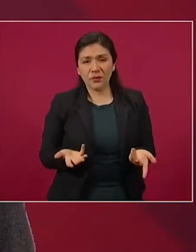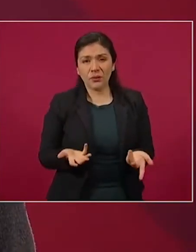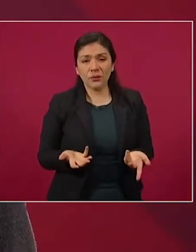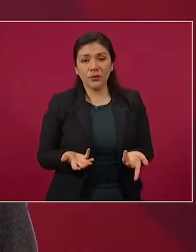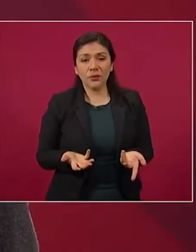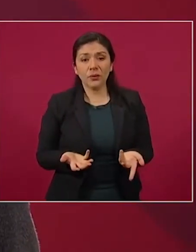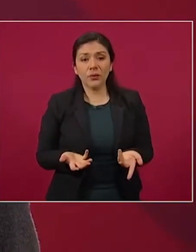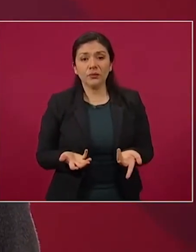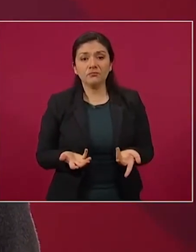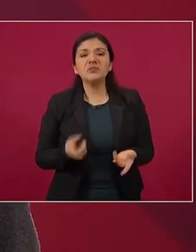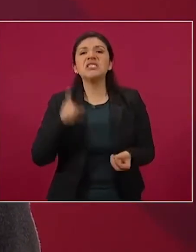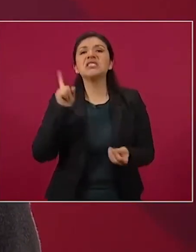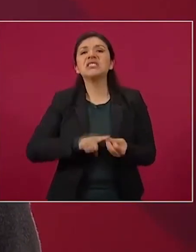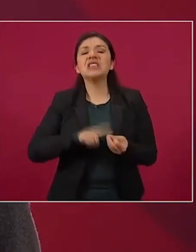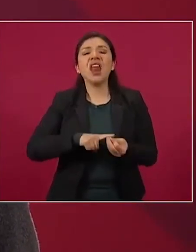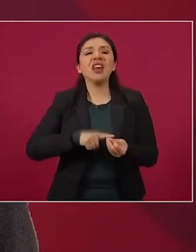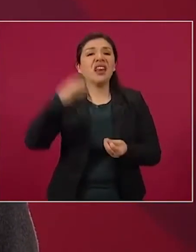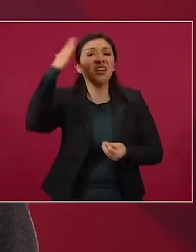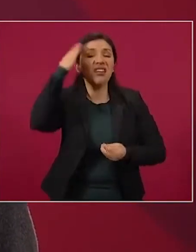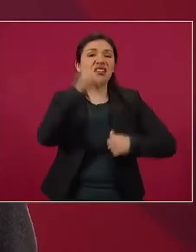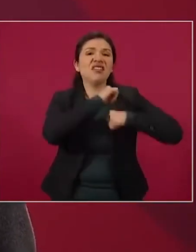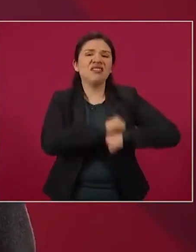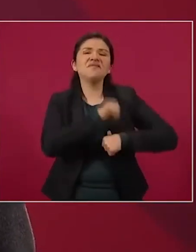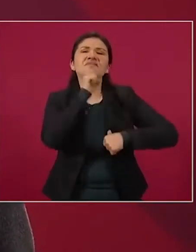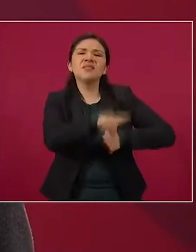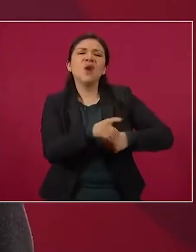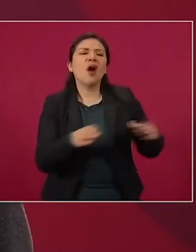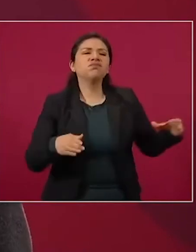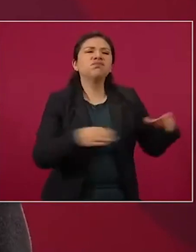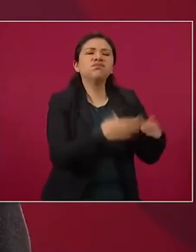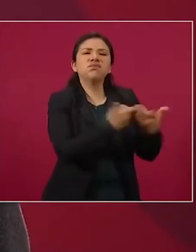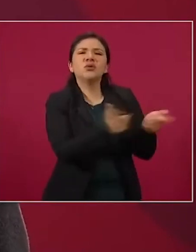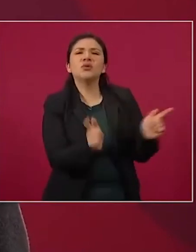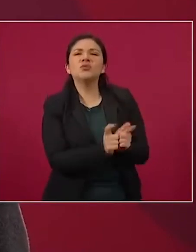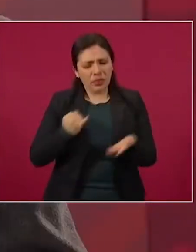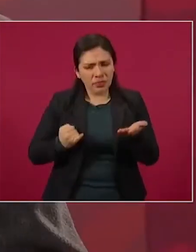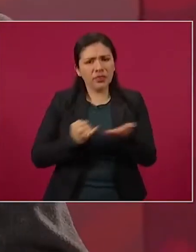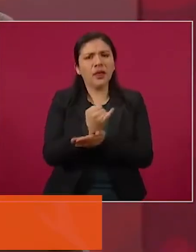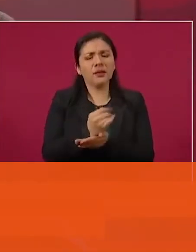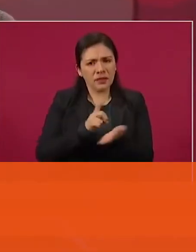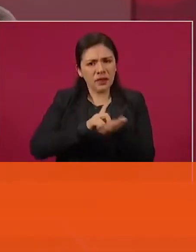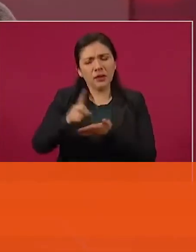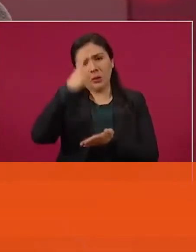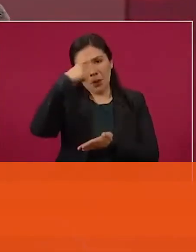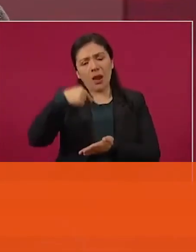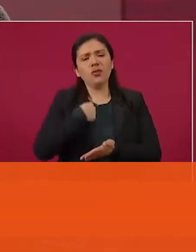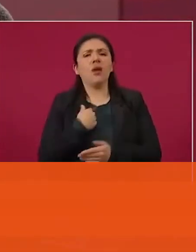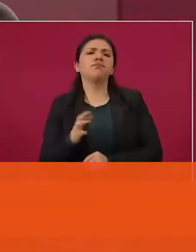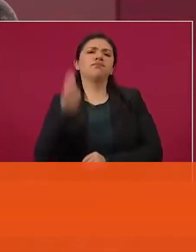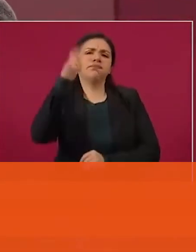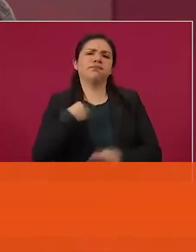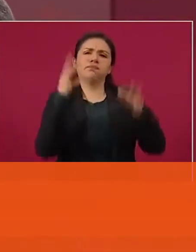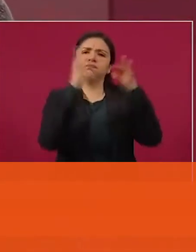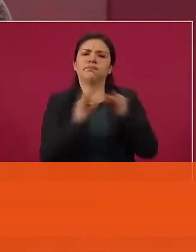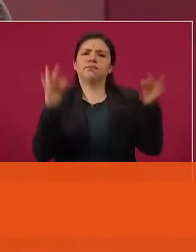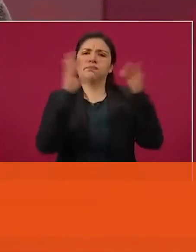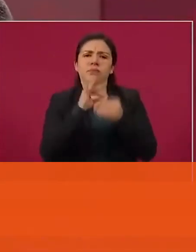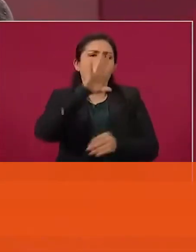por parte del Bloque Conservador y de sus voceros, porque de todo